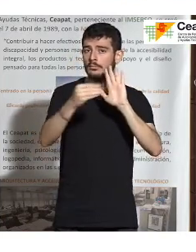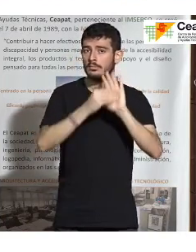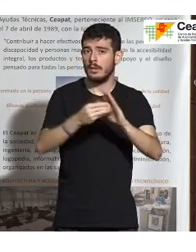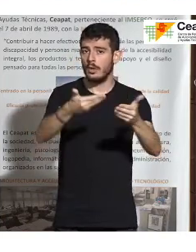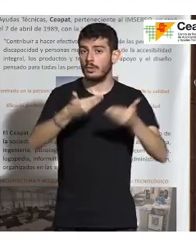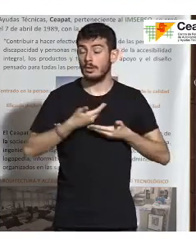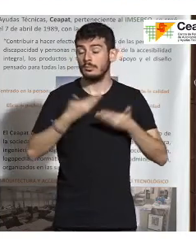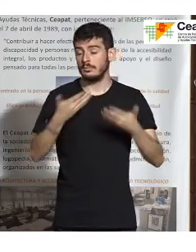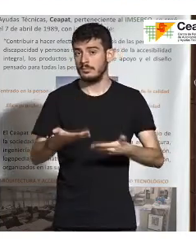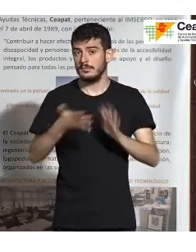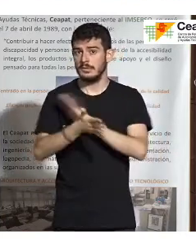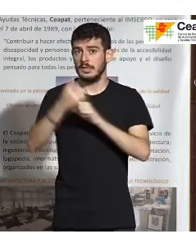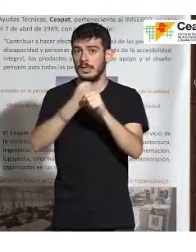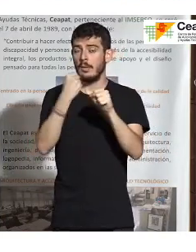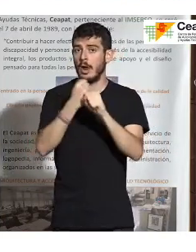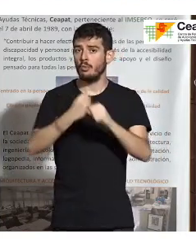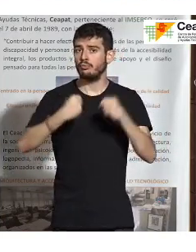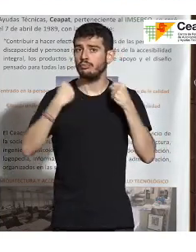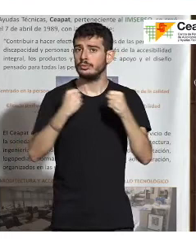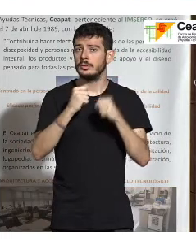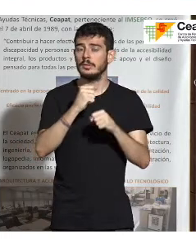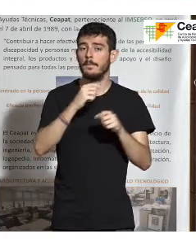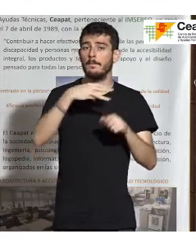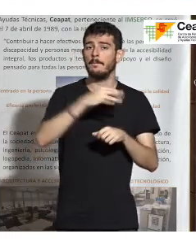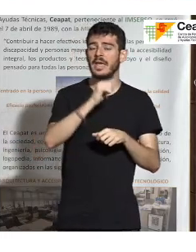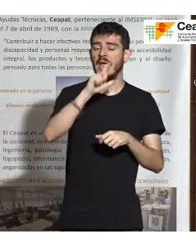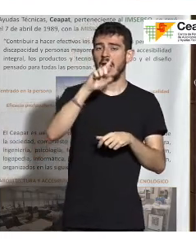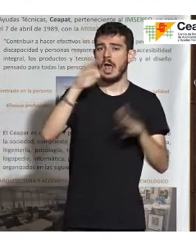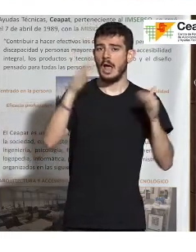intenso por parte de Emil Ángel, Lucía y mío propio,